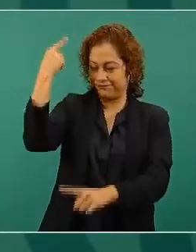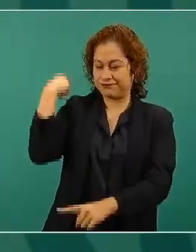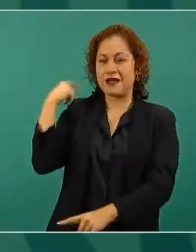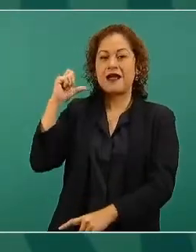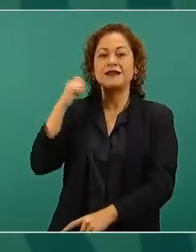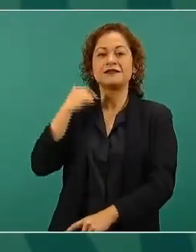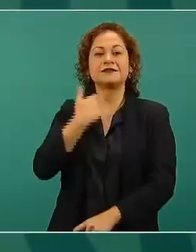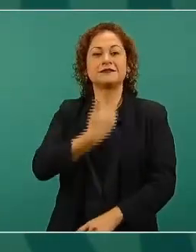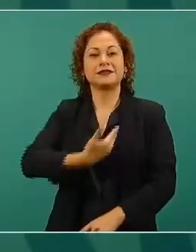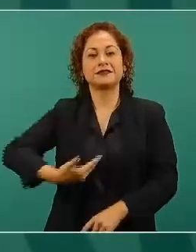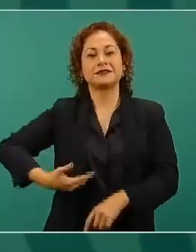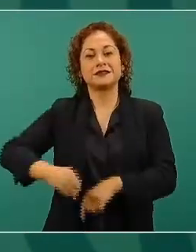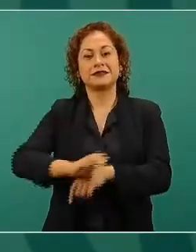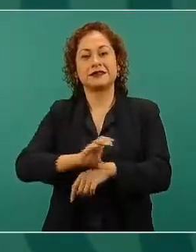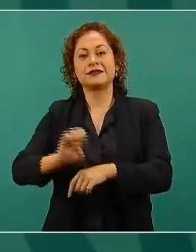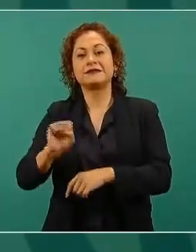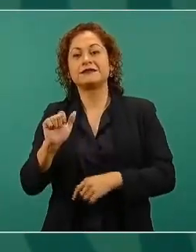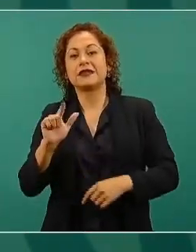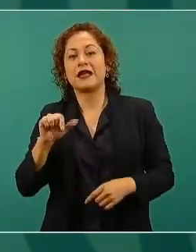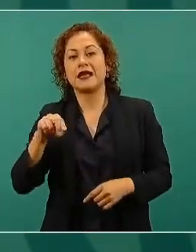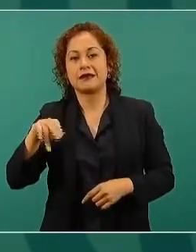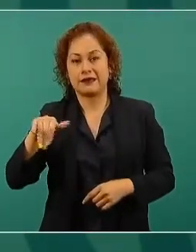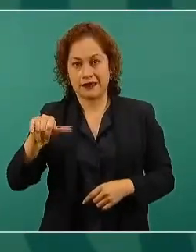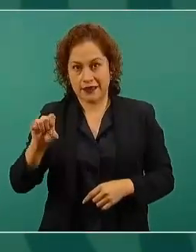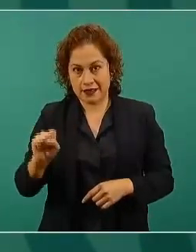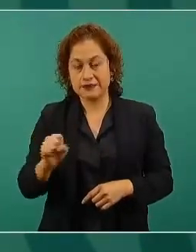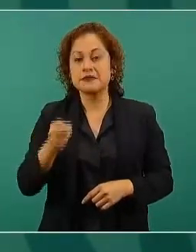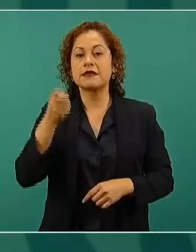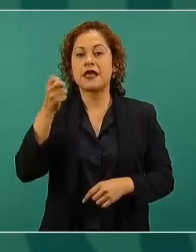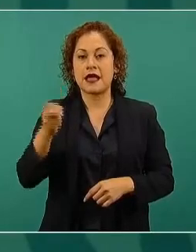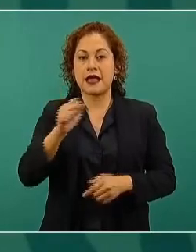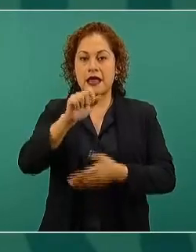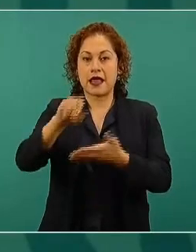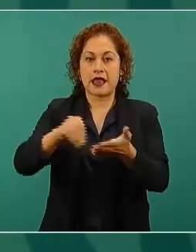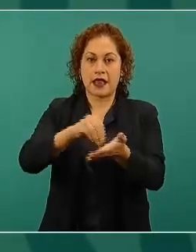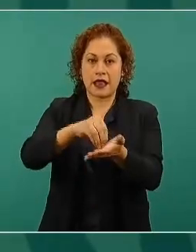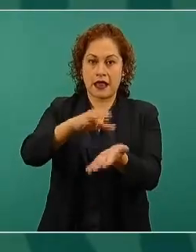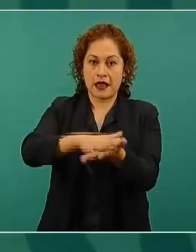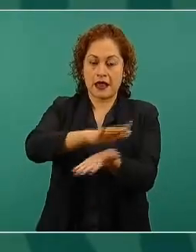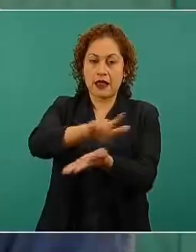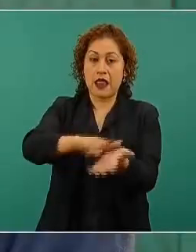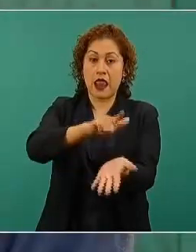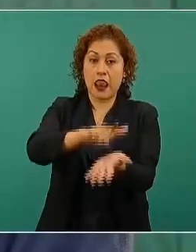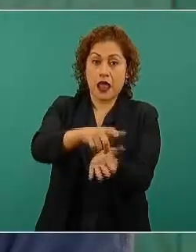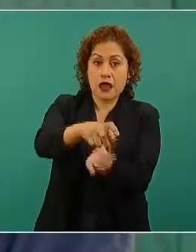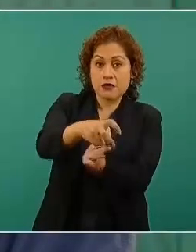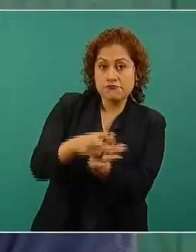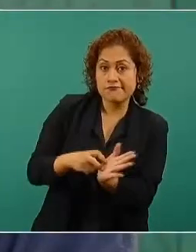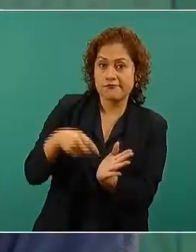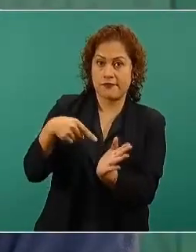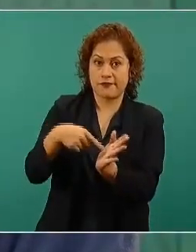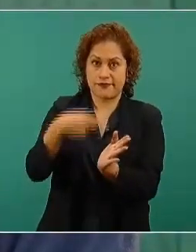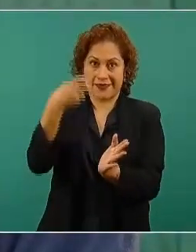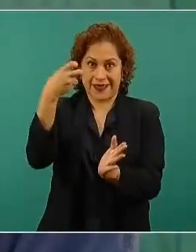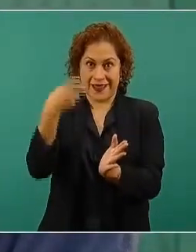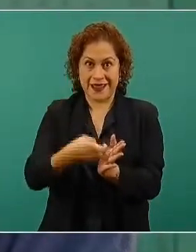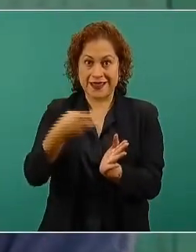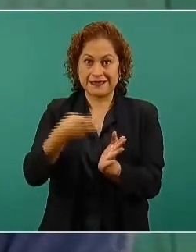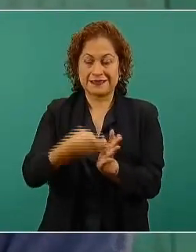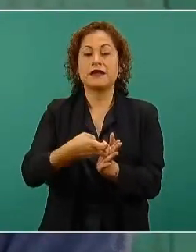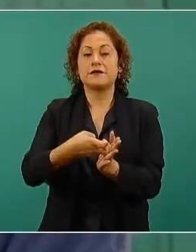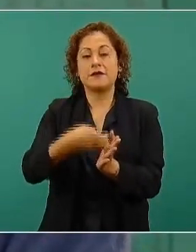modificó una ley secundaria para permitir que empresas